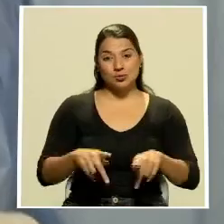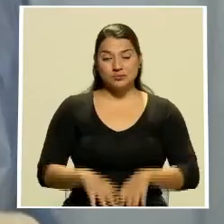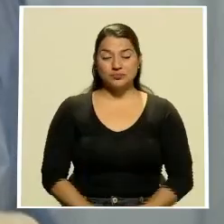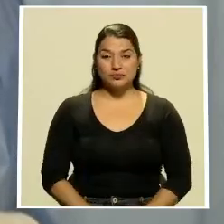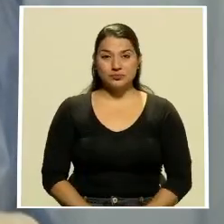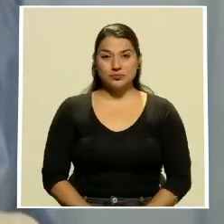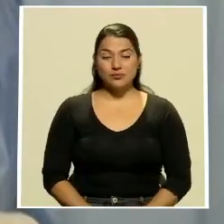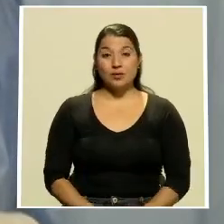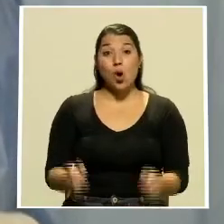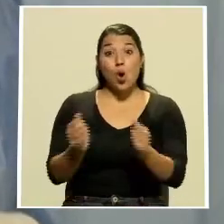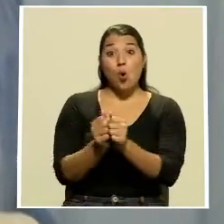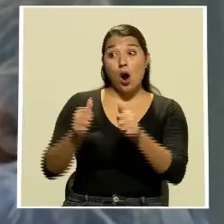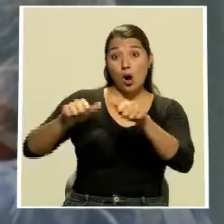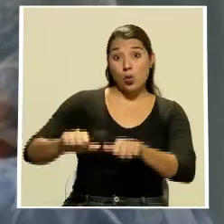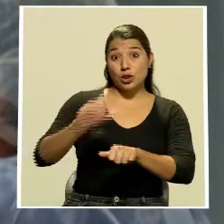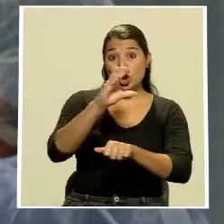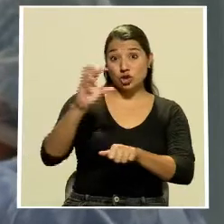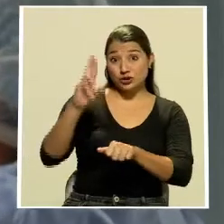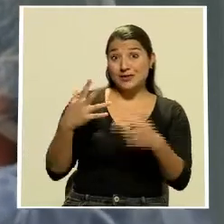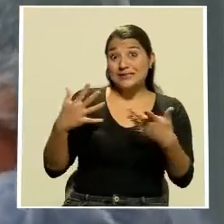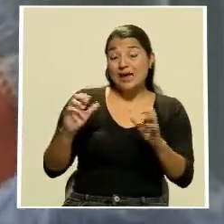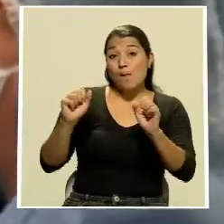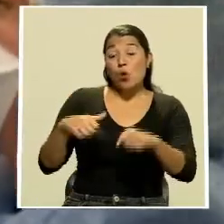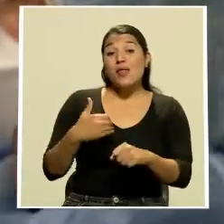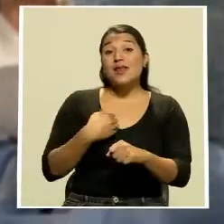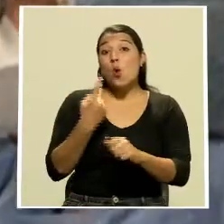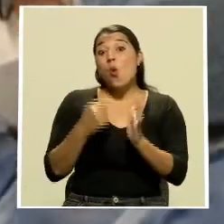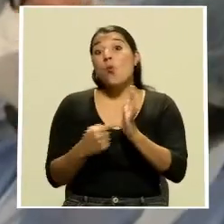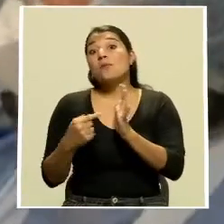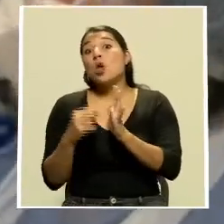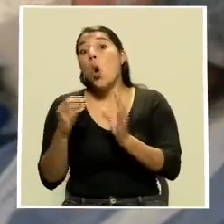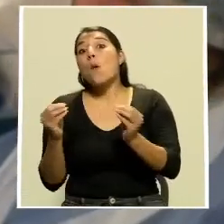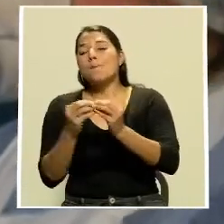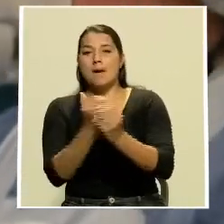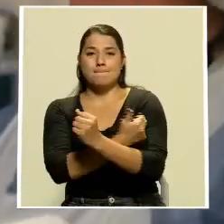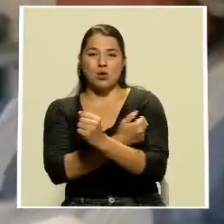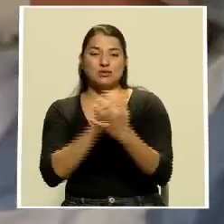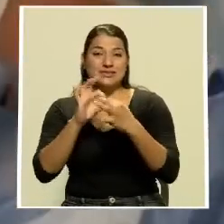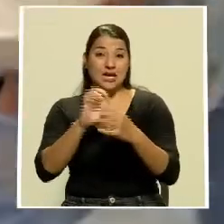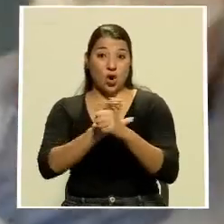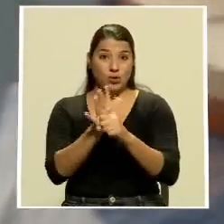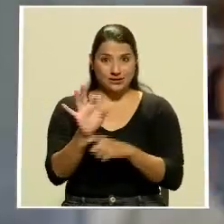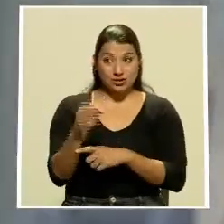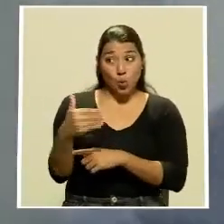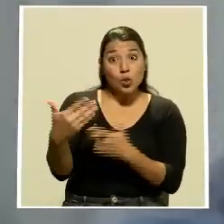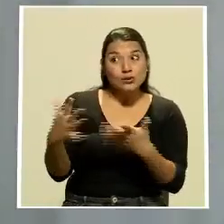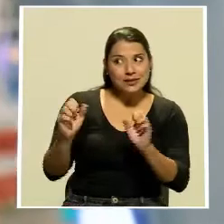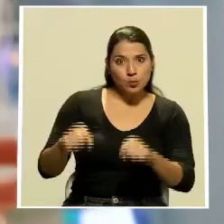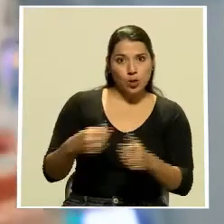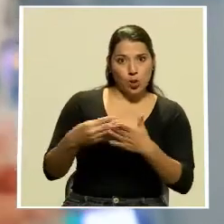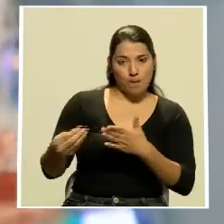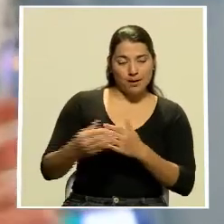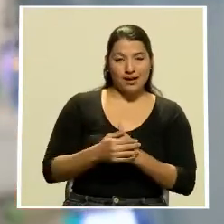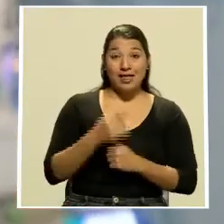Por medio de este acuerdo, nuestro país podrá obtener más de un millón de vacunas contra la COVID-19 cuando estén disponibles. Según el